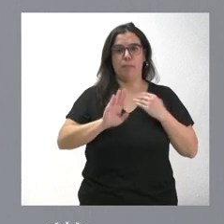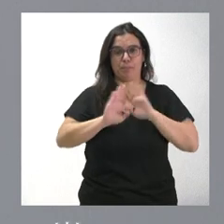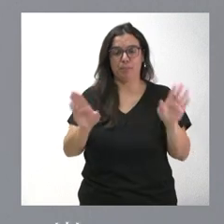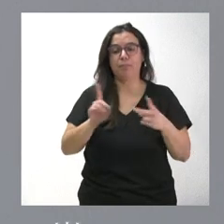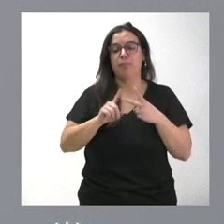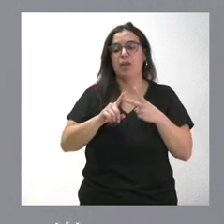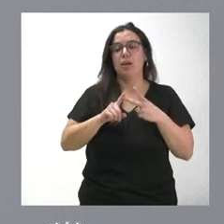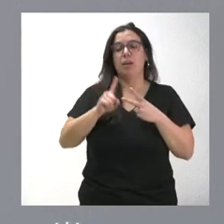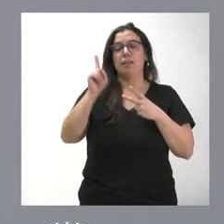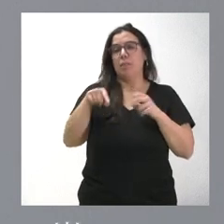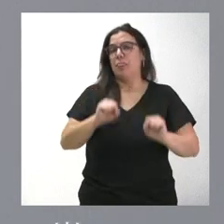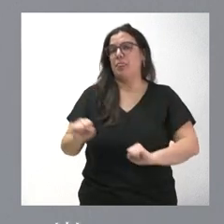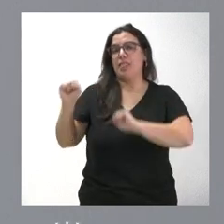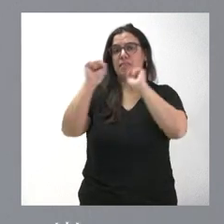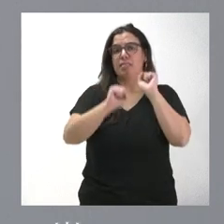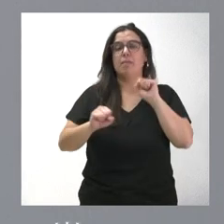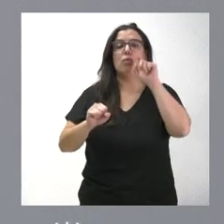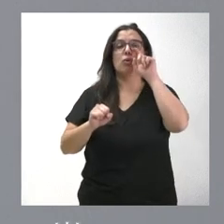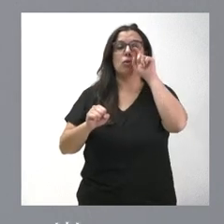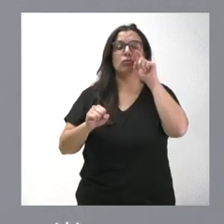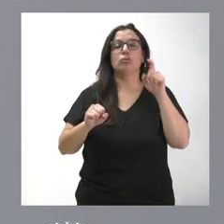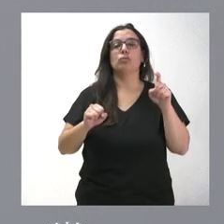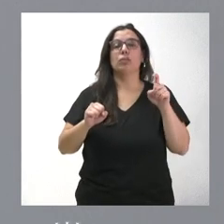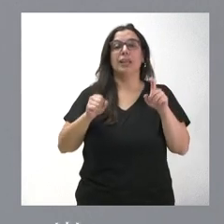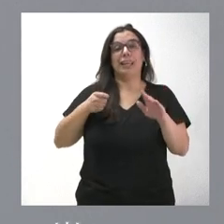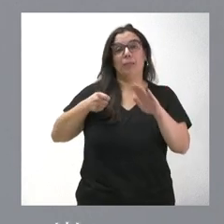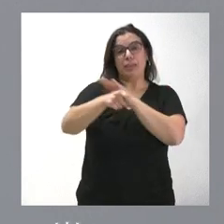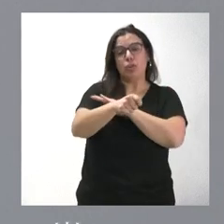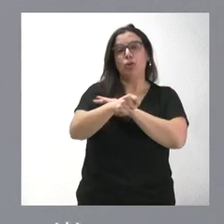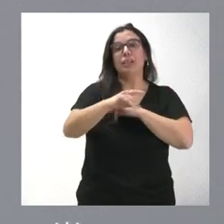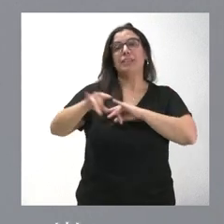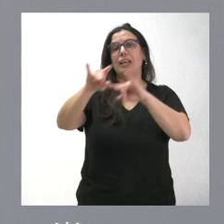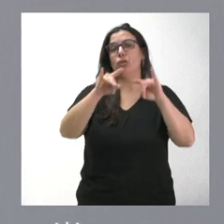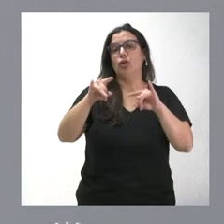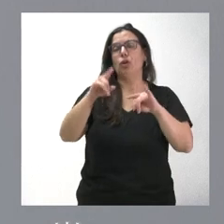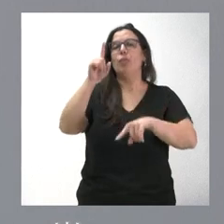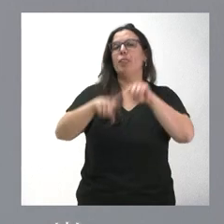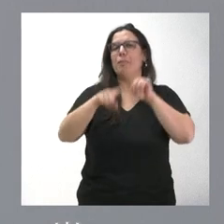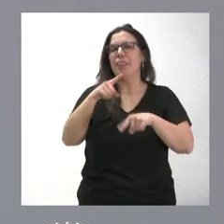Defendemos claramente que las inversiones en el territorio tienen que hacerse en función de las necesidades del territorio.